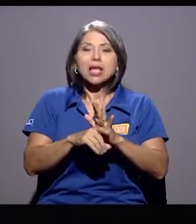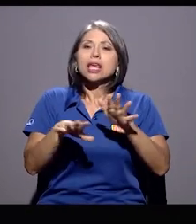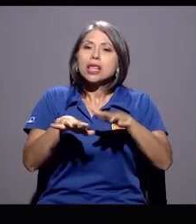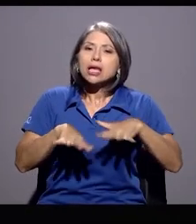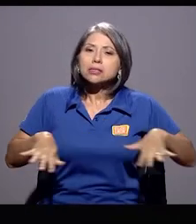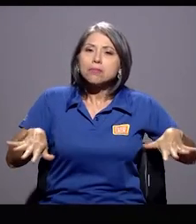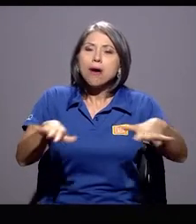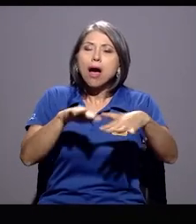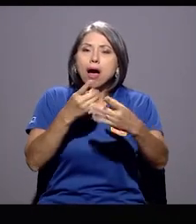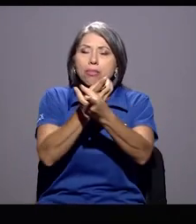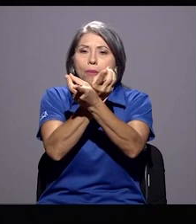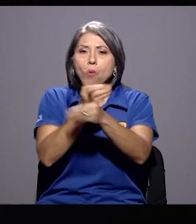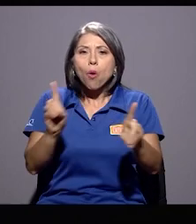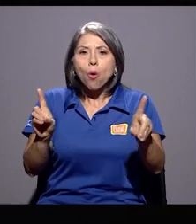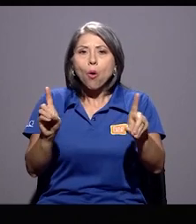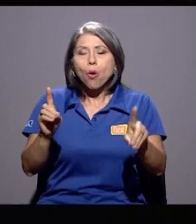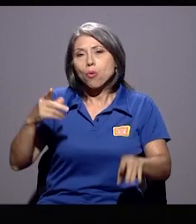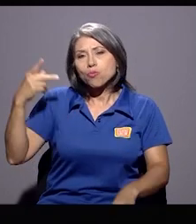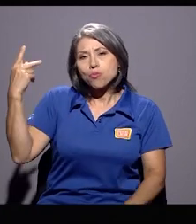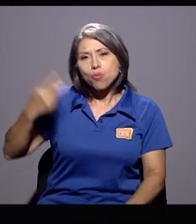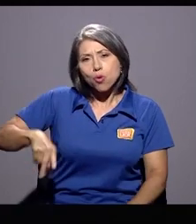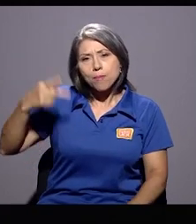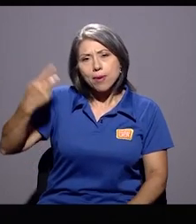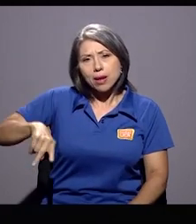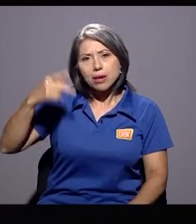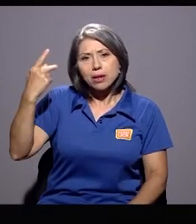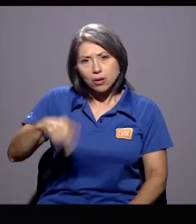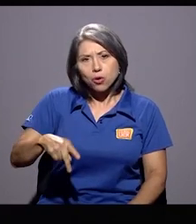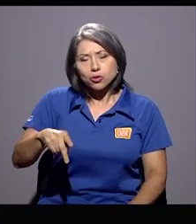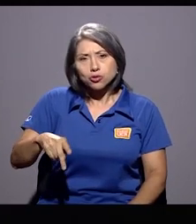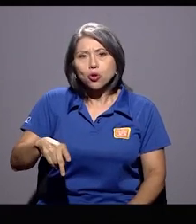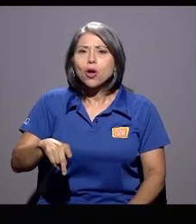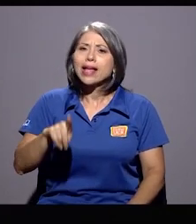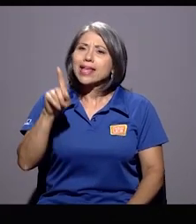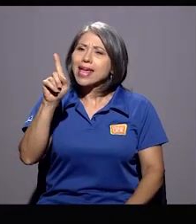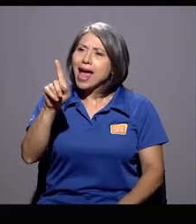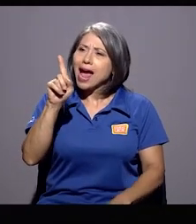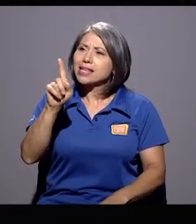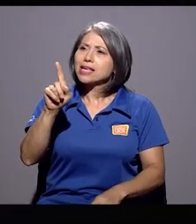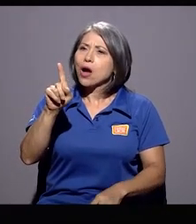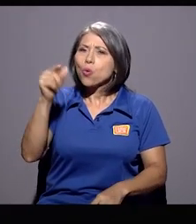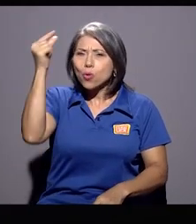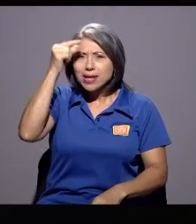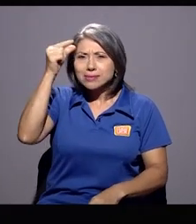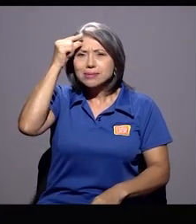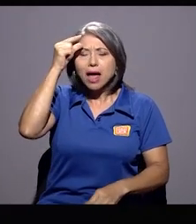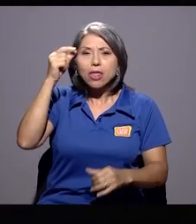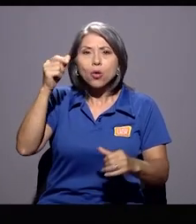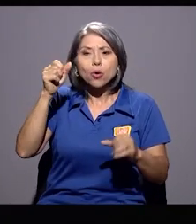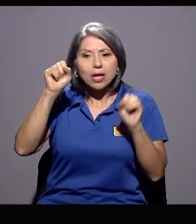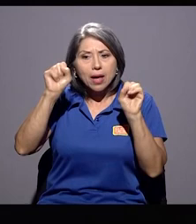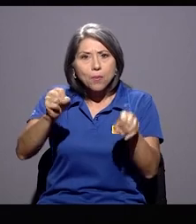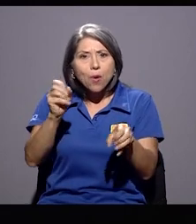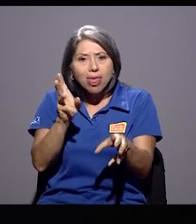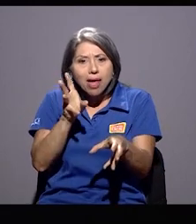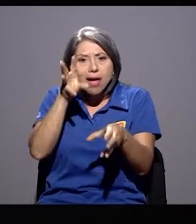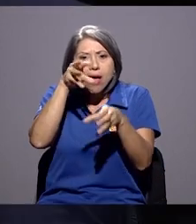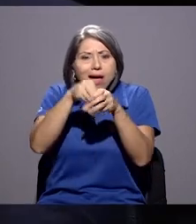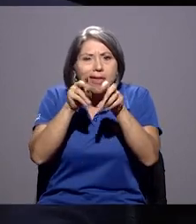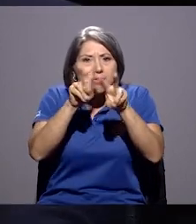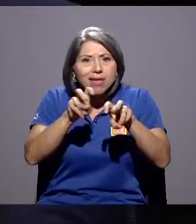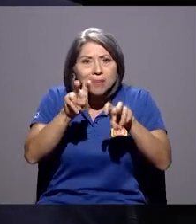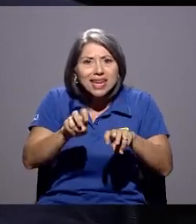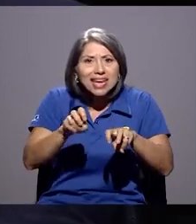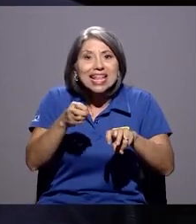democrático es muy peligroso que haya un Estado con un poder de intervenir sin previo aviso